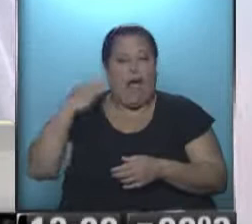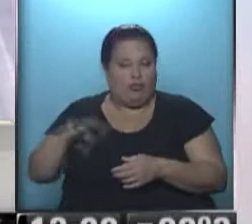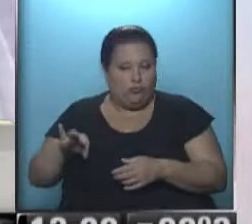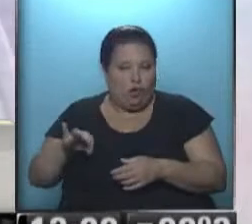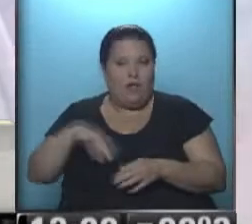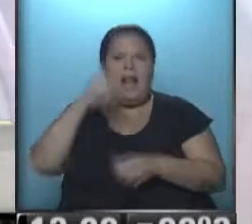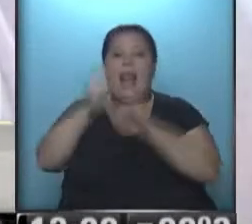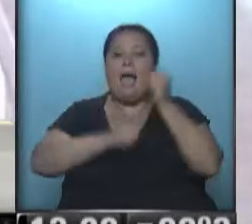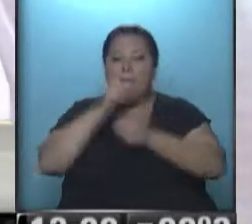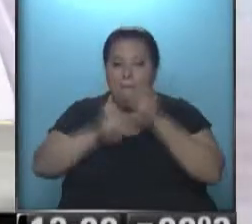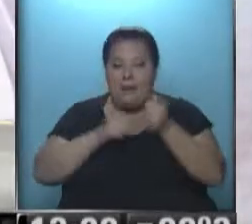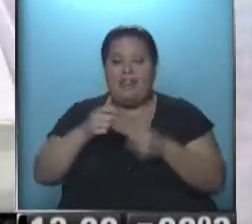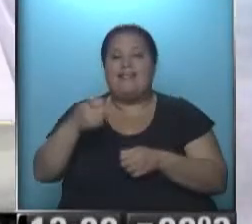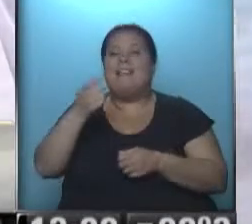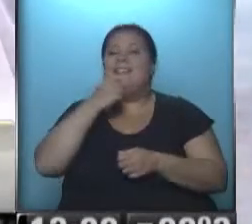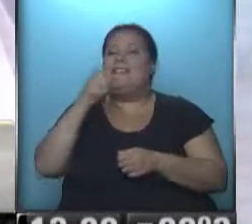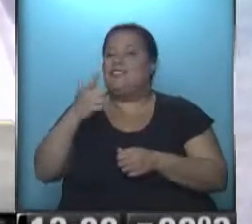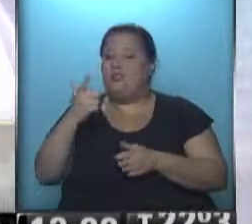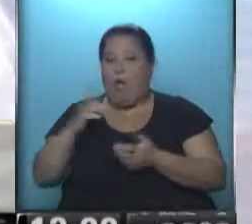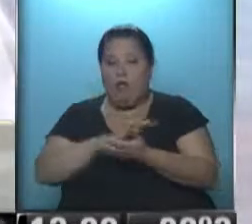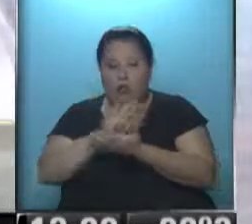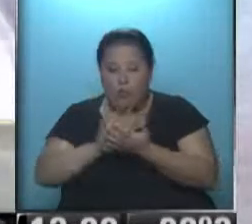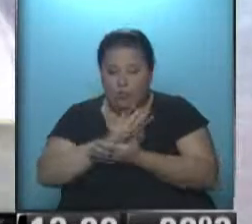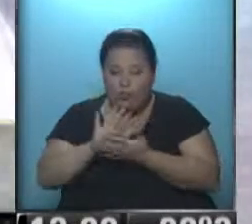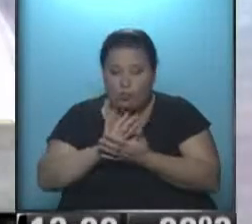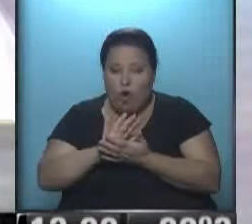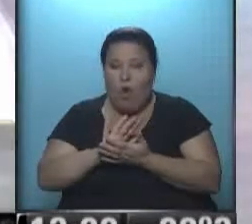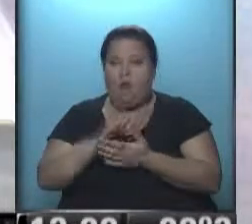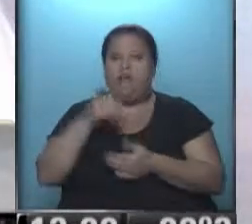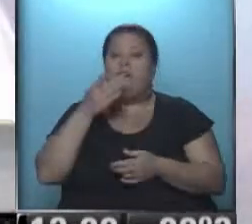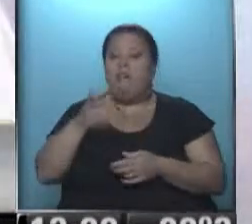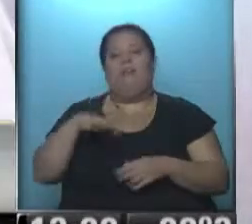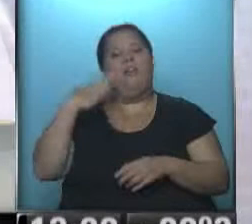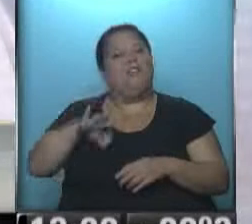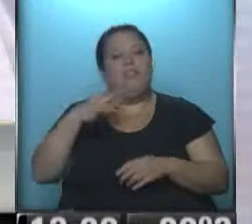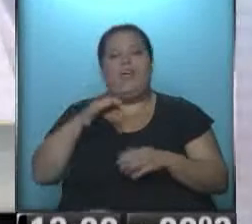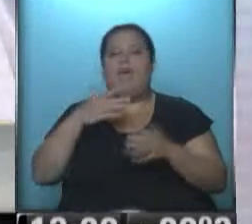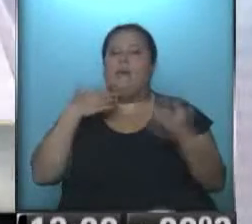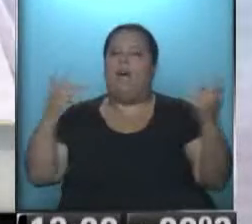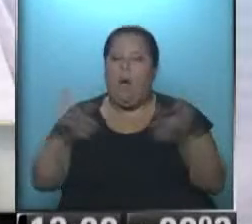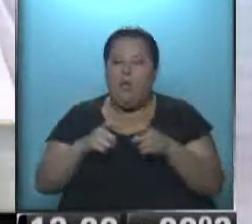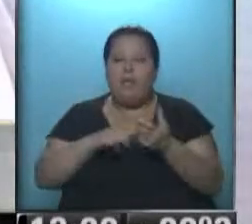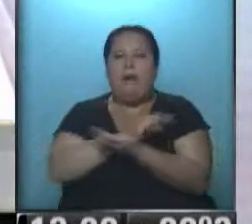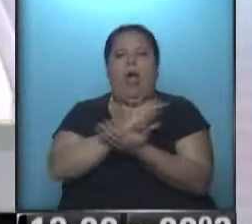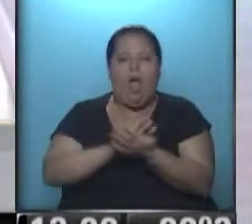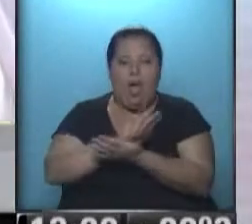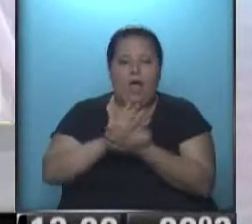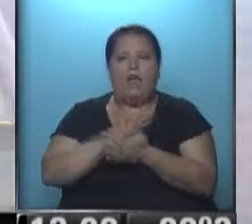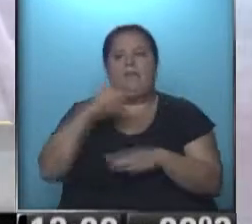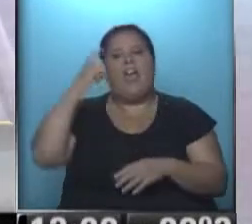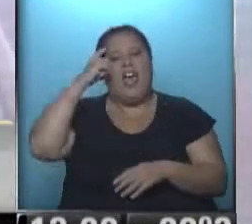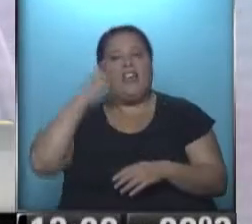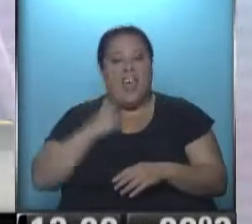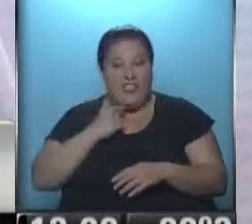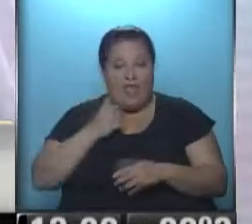donde la empresa, si no responde en los términos en que los usuarios exigen, tiene que sentarse en una audiencia de conciliación en el plazo de 10